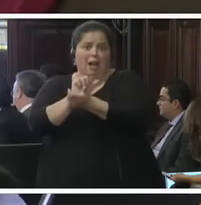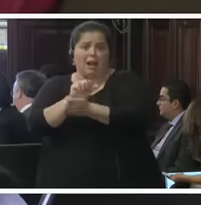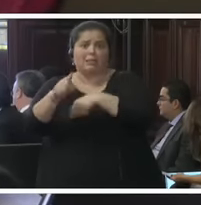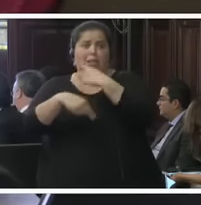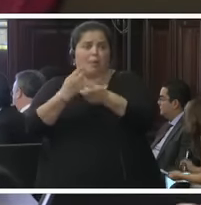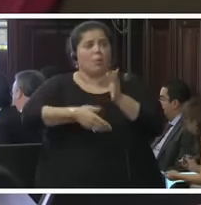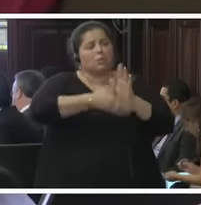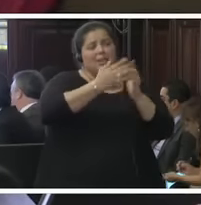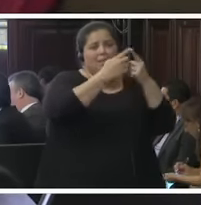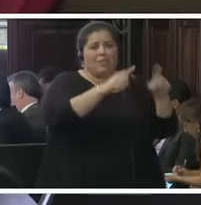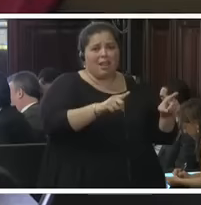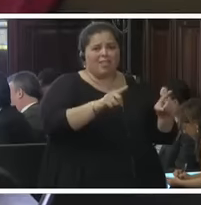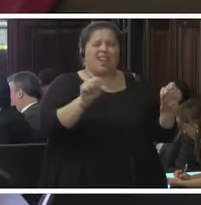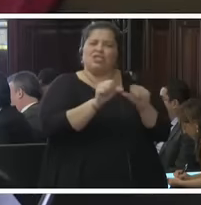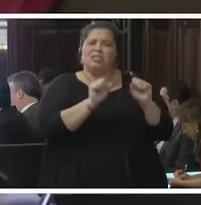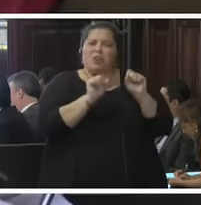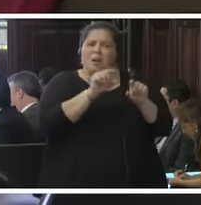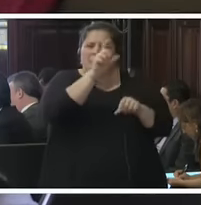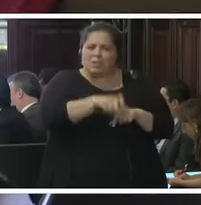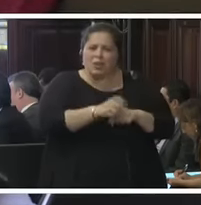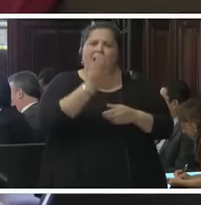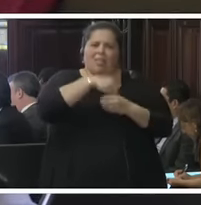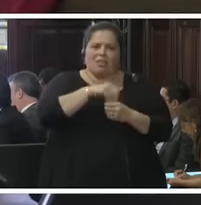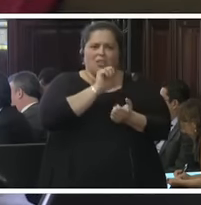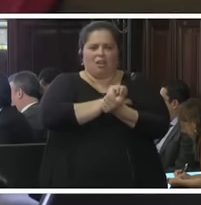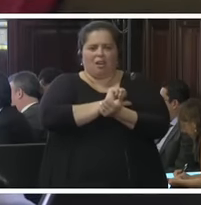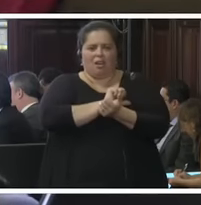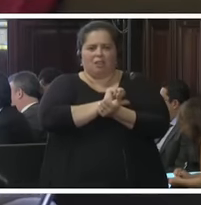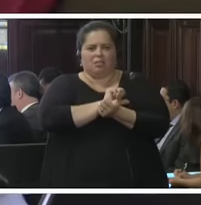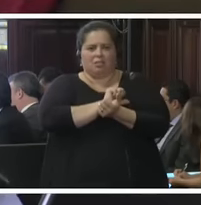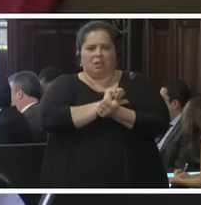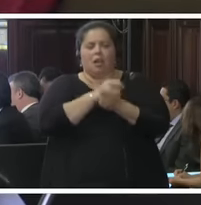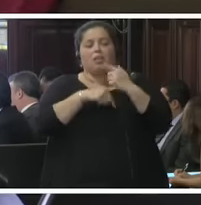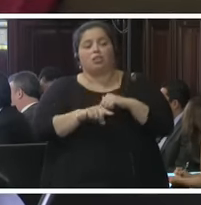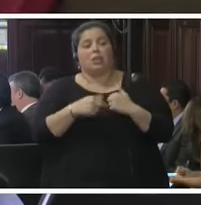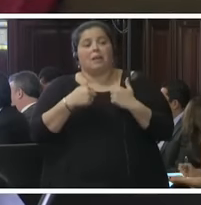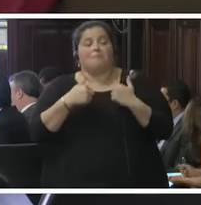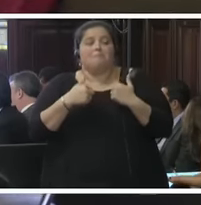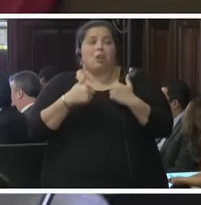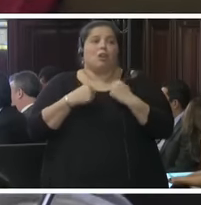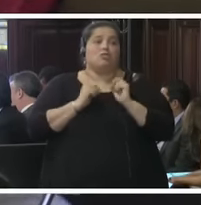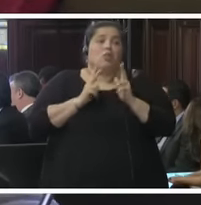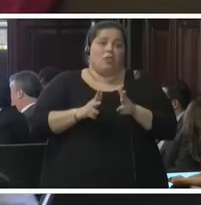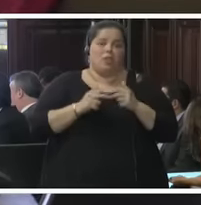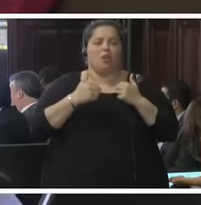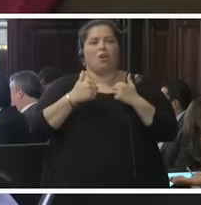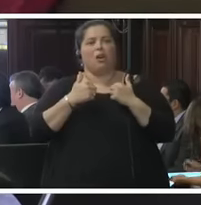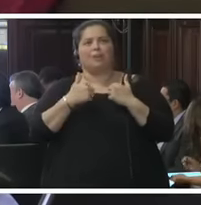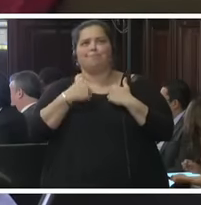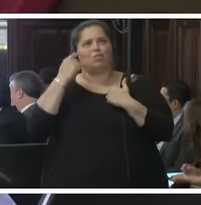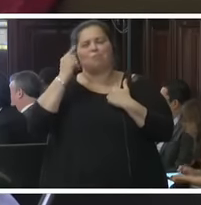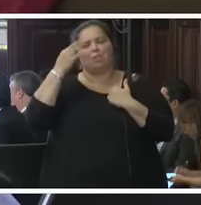Los hicieron malos en la cárcel. Entonces, mi voz es, yo no creo en las